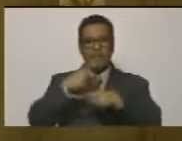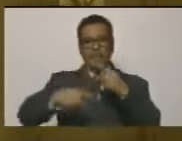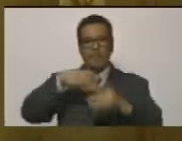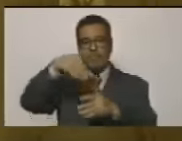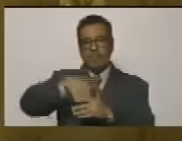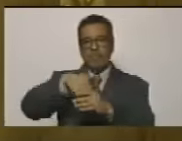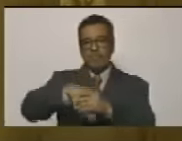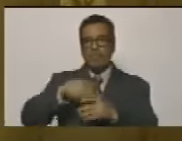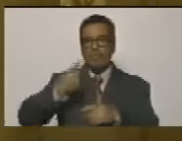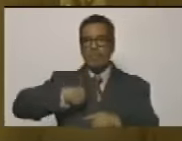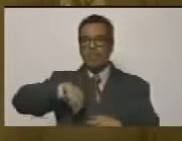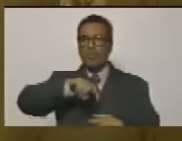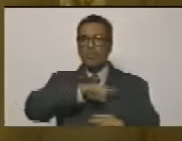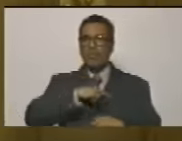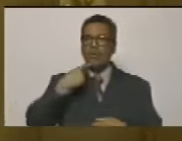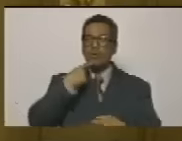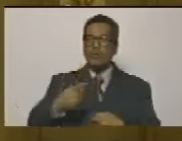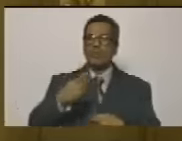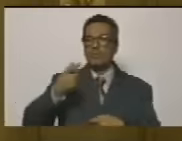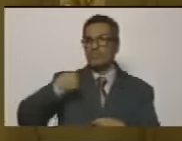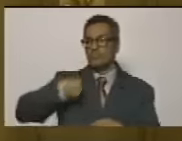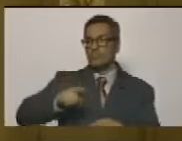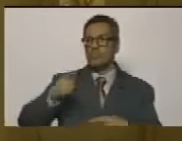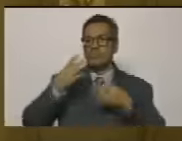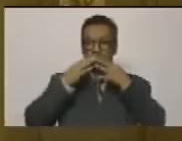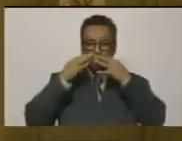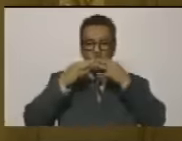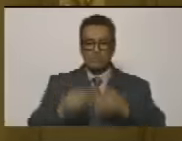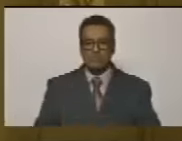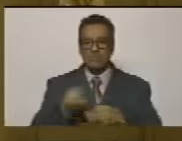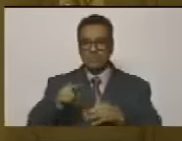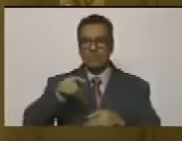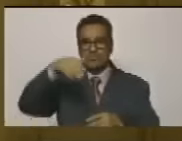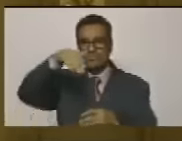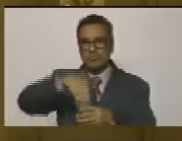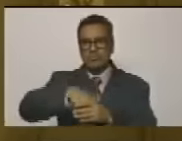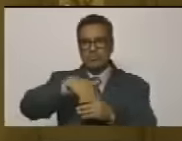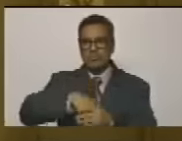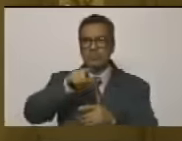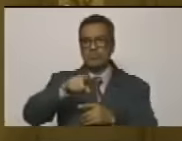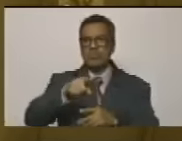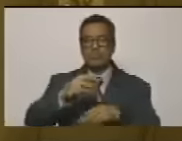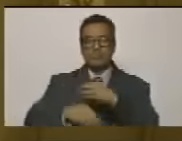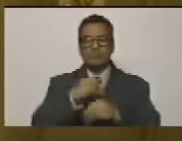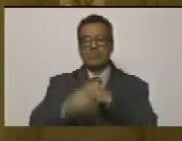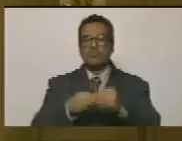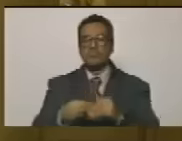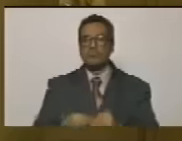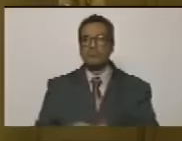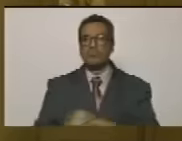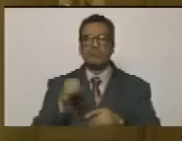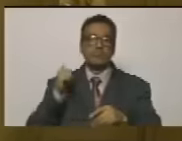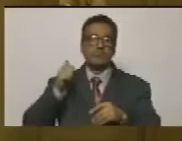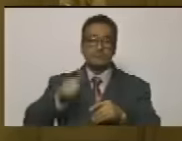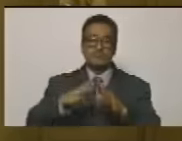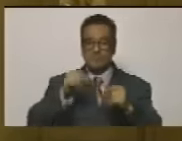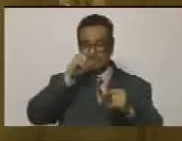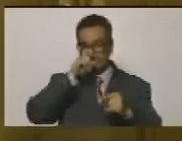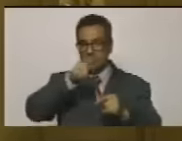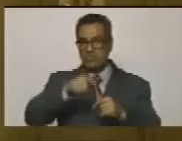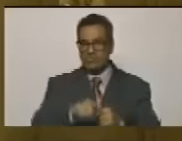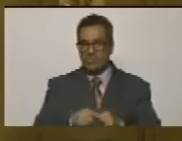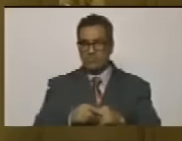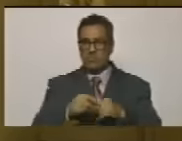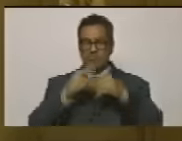electoral. Nosotros decimos tenemos que garantizar elecciones como las hemos garantizado a lo largo de todos estos años,